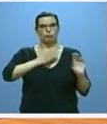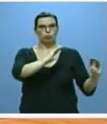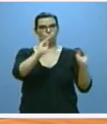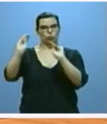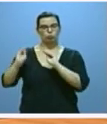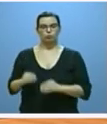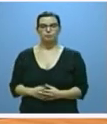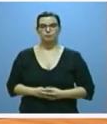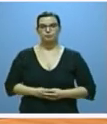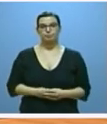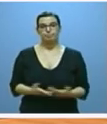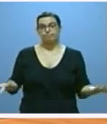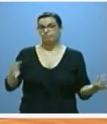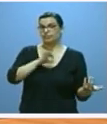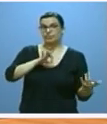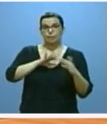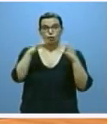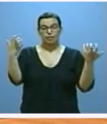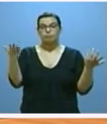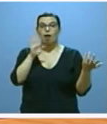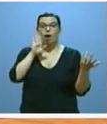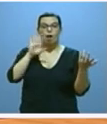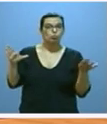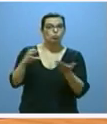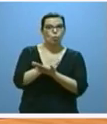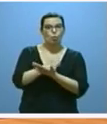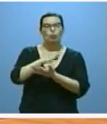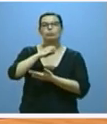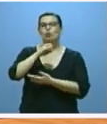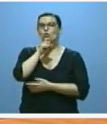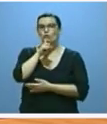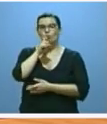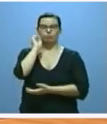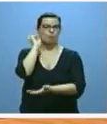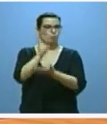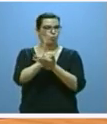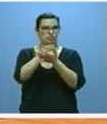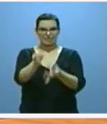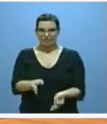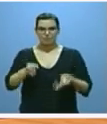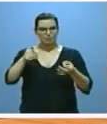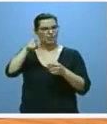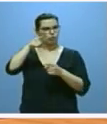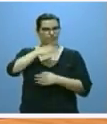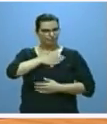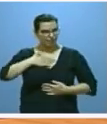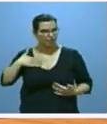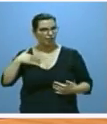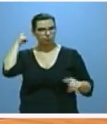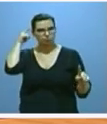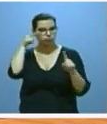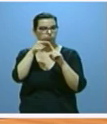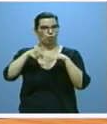y señorías todo ello apostando siempre y esta es desde luego la voluntad y disposición